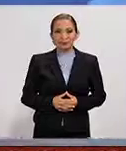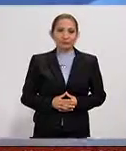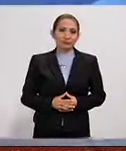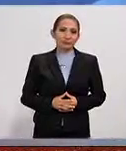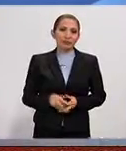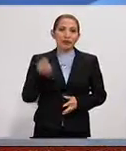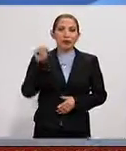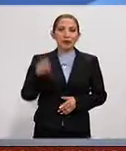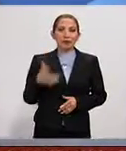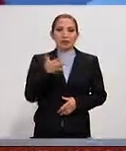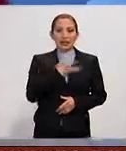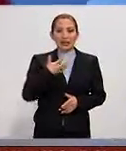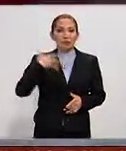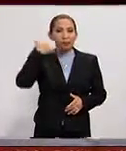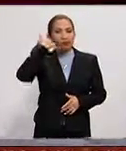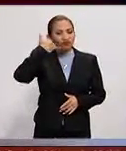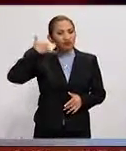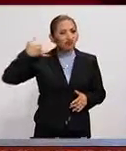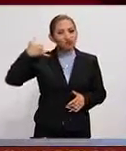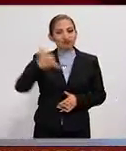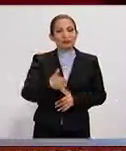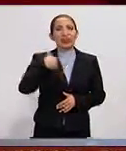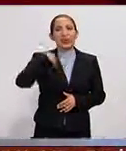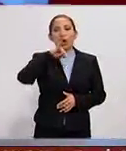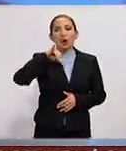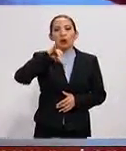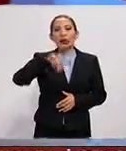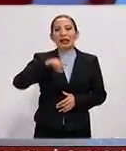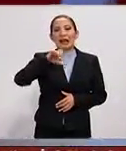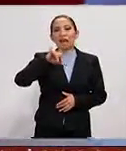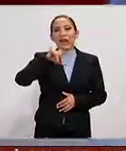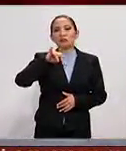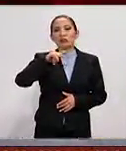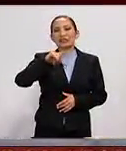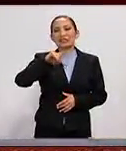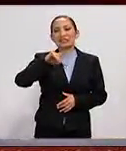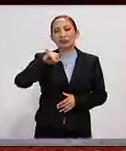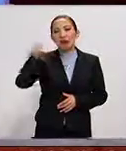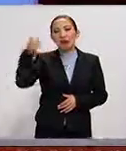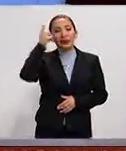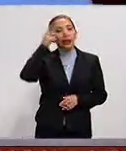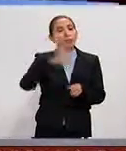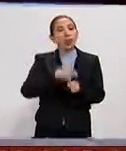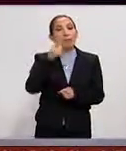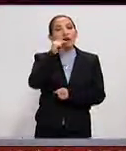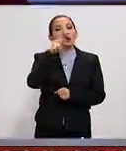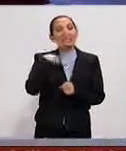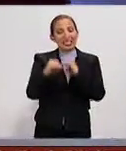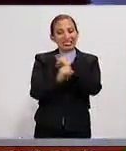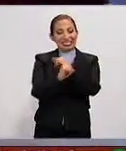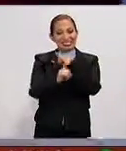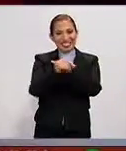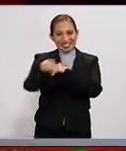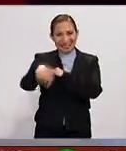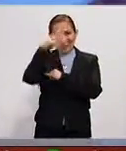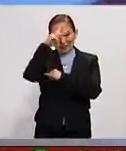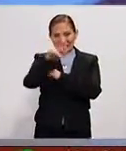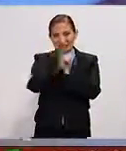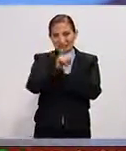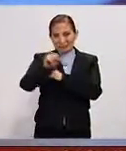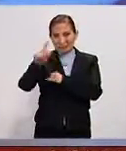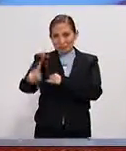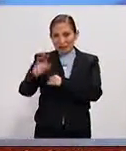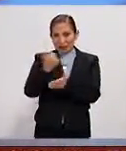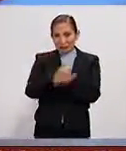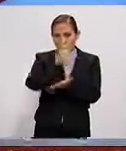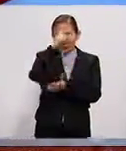Justamente tenemos en la línea telefónica a Juan Carlos Montesinos Hernández, el es director de la Policía Cibernética de la Secretaría de Seguridad Pública